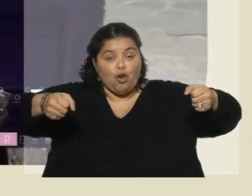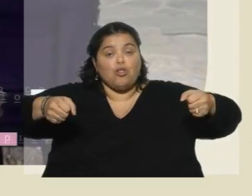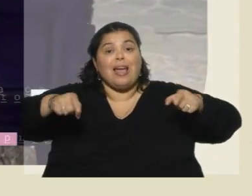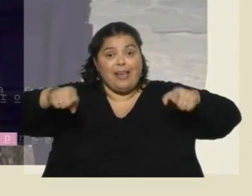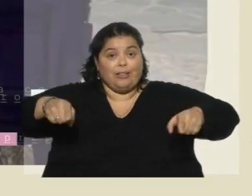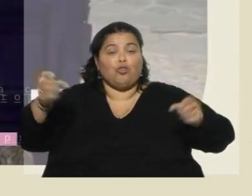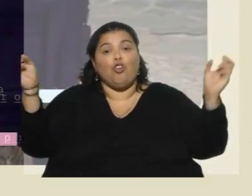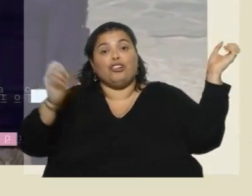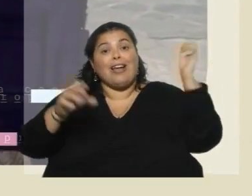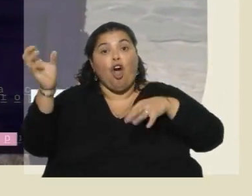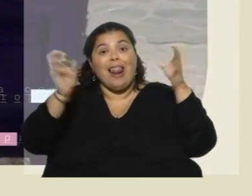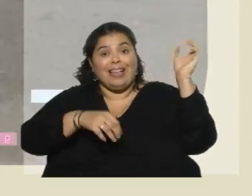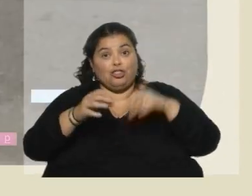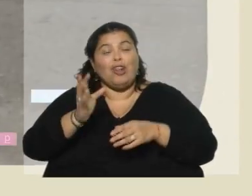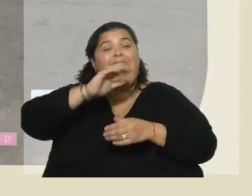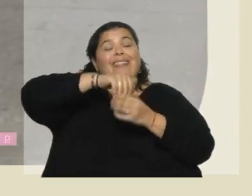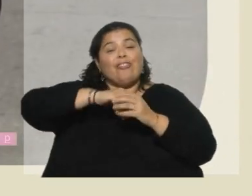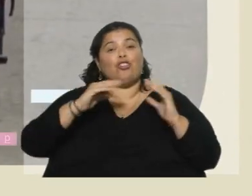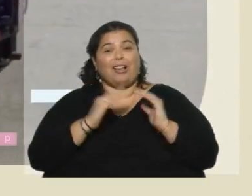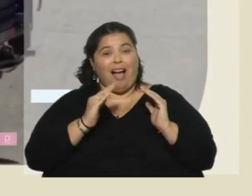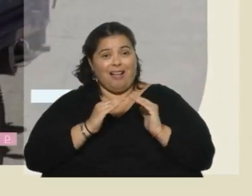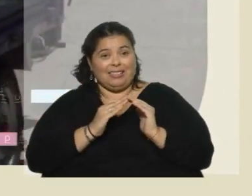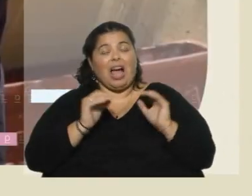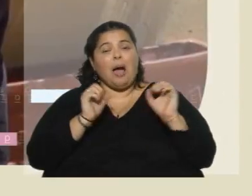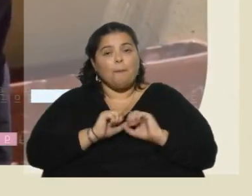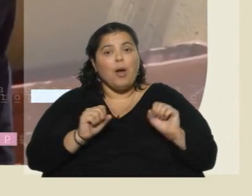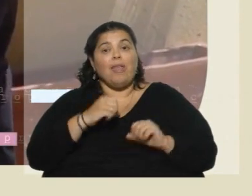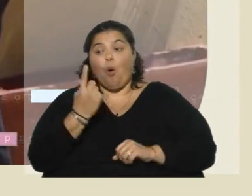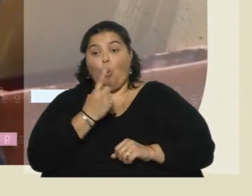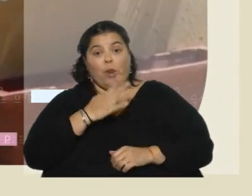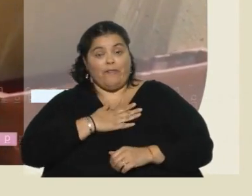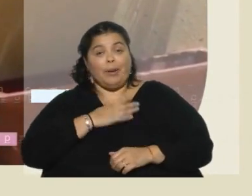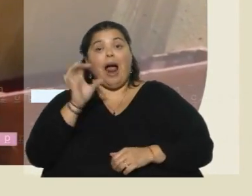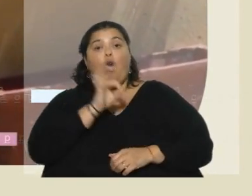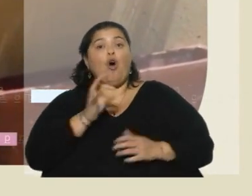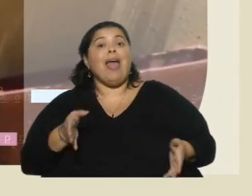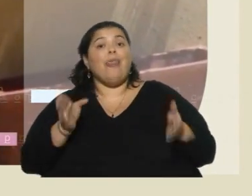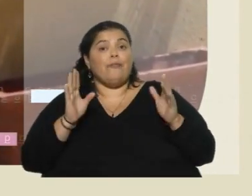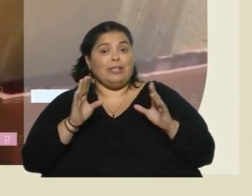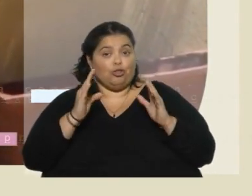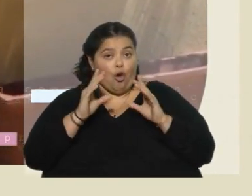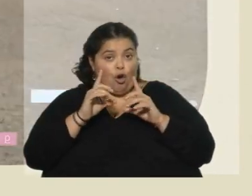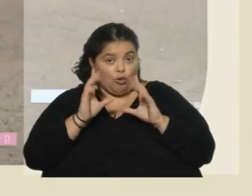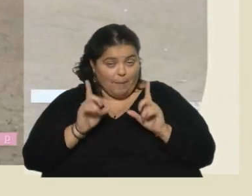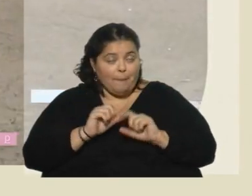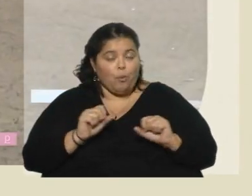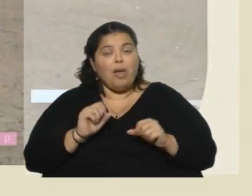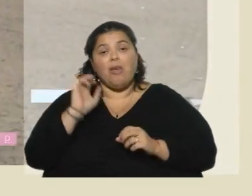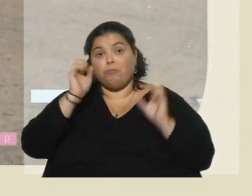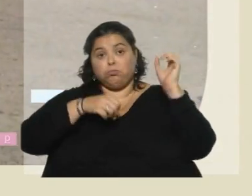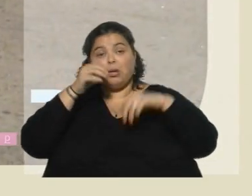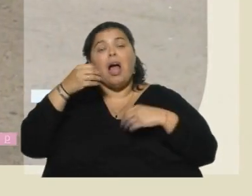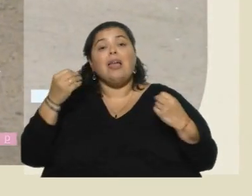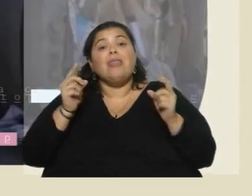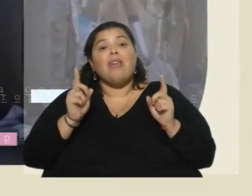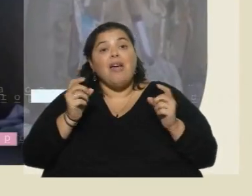recolección intradomiciliaria, puede ser vivienda unifamiliar, como puede ser en edificios de vivienda, en los cuales se tienen que